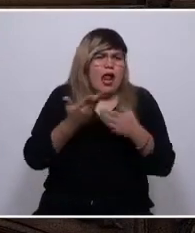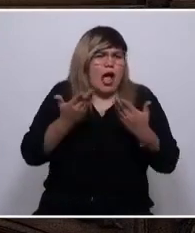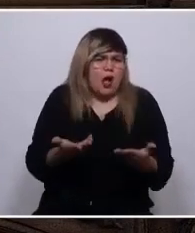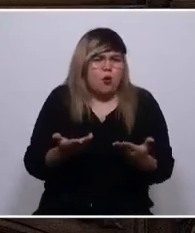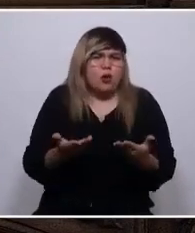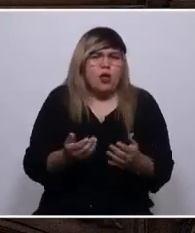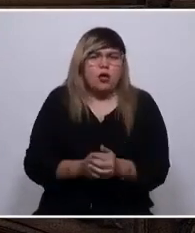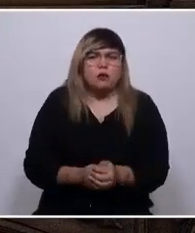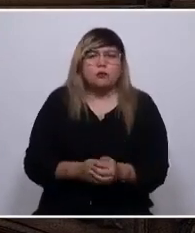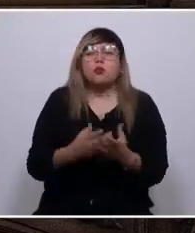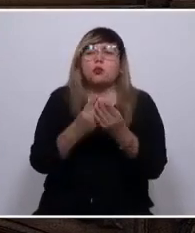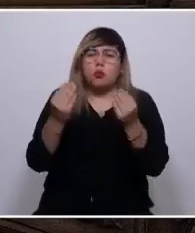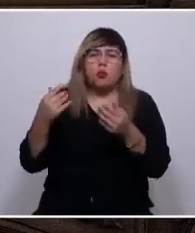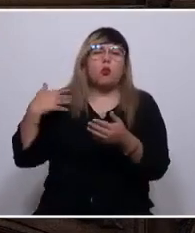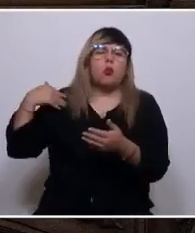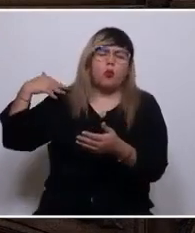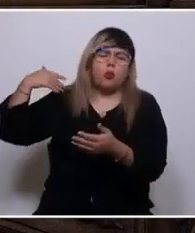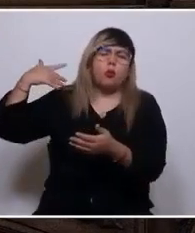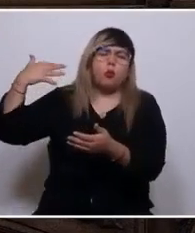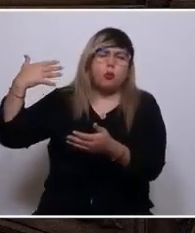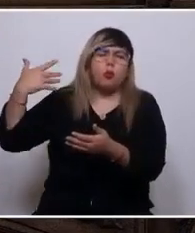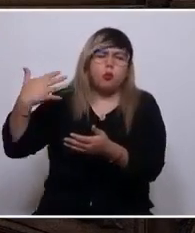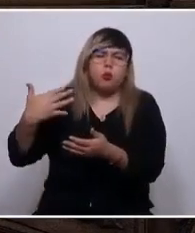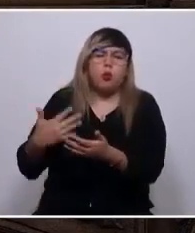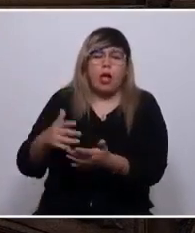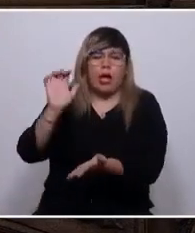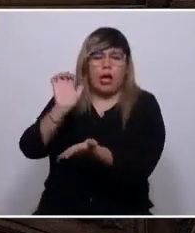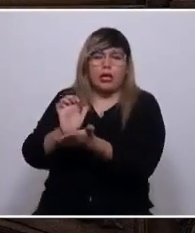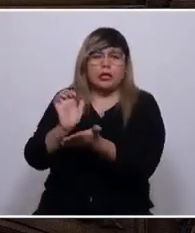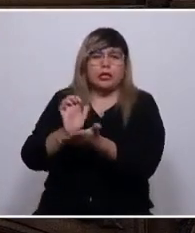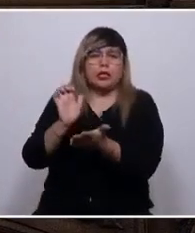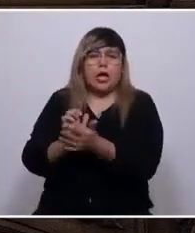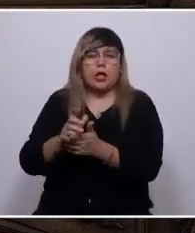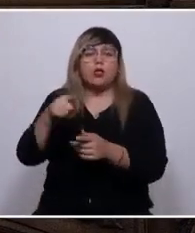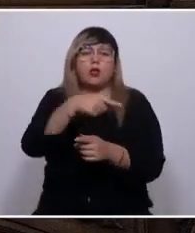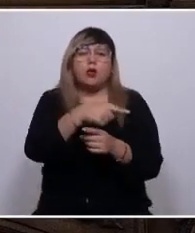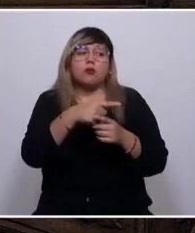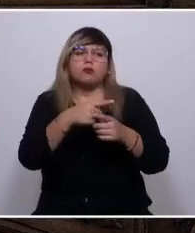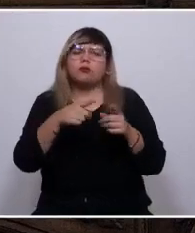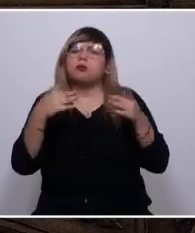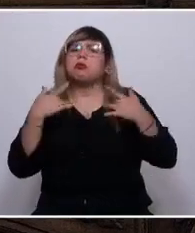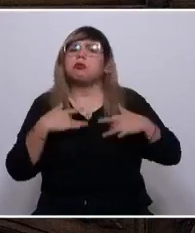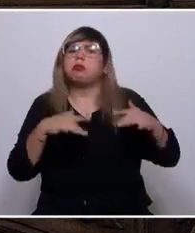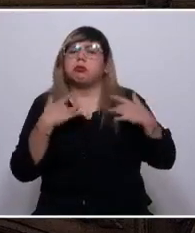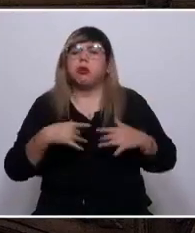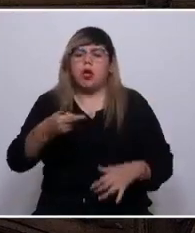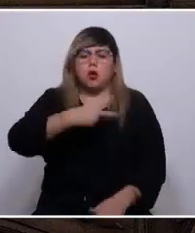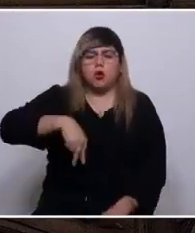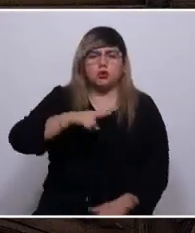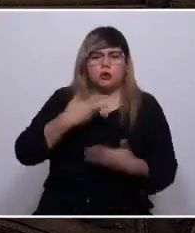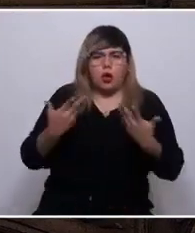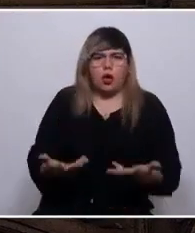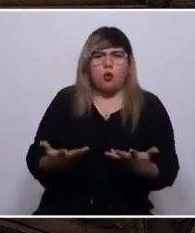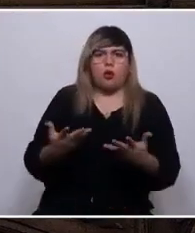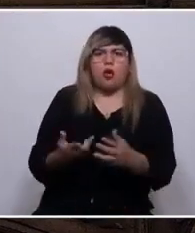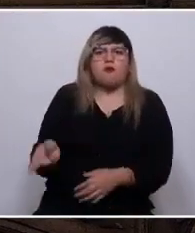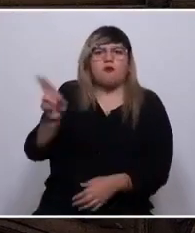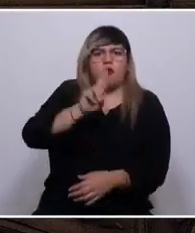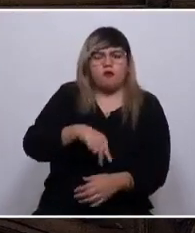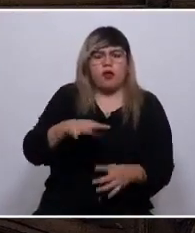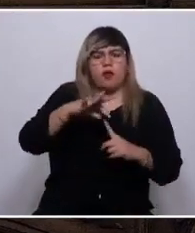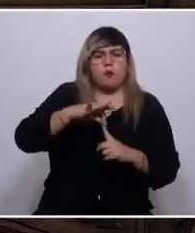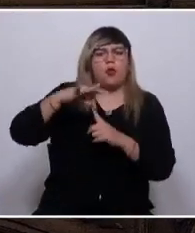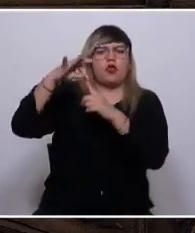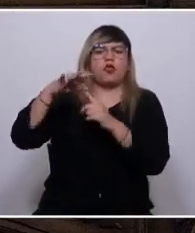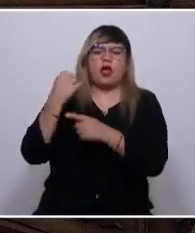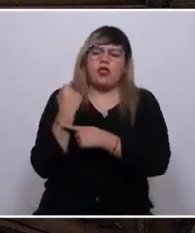Así como por muchas décadas a través del Estado subsidió la depredación, ahora al asumir la conducción consciente de nuestro destino, nos toca reordenar nuestras prioridades y